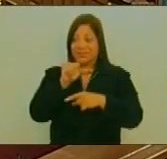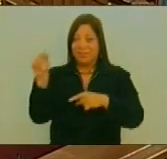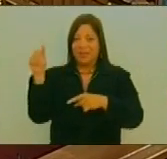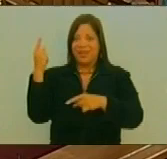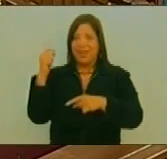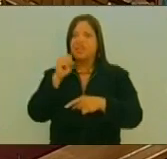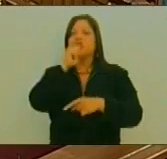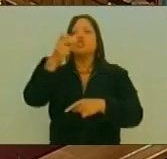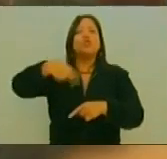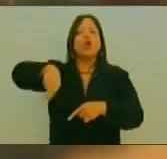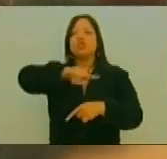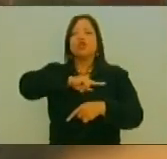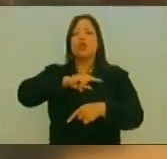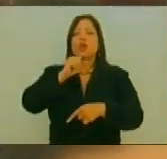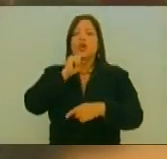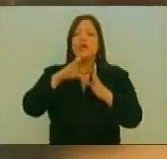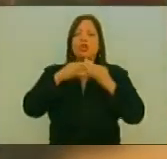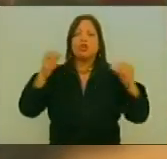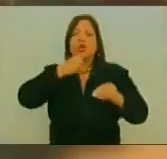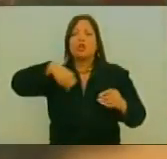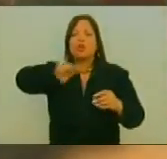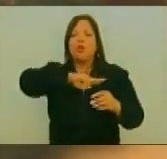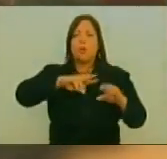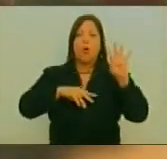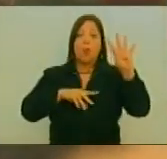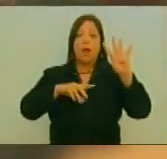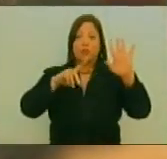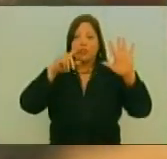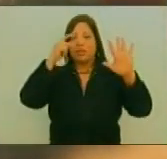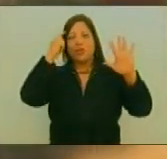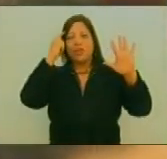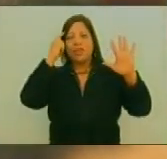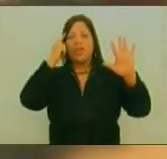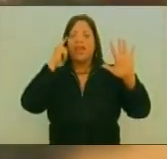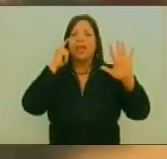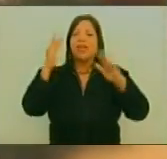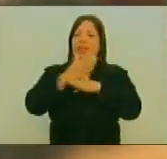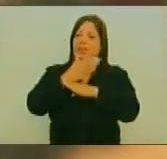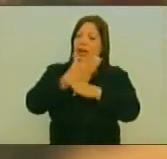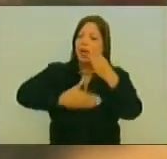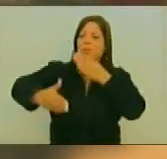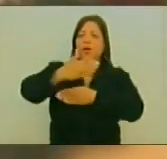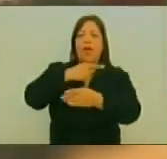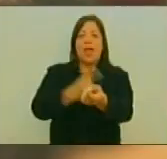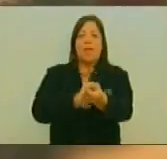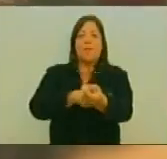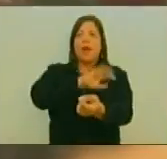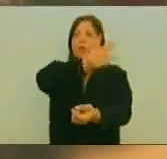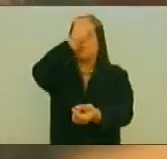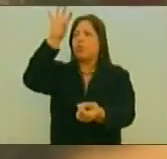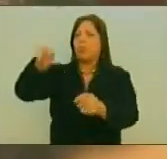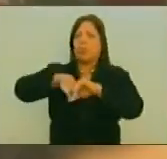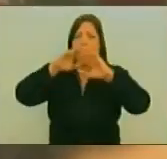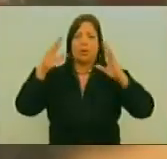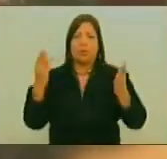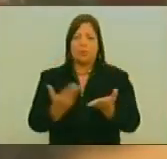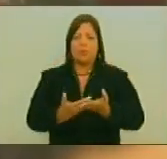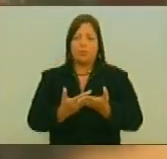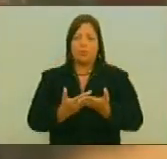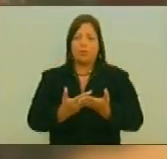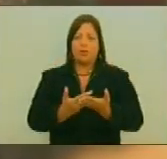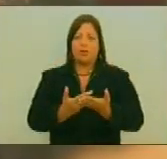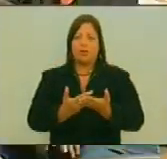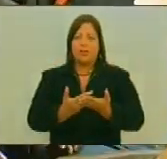Estos maravillosos Cuatro Cinco días De intercambio Con nuestros hermanos Y hermanas Del mundo